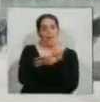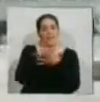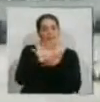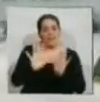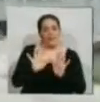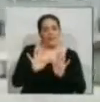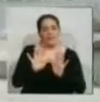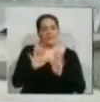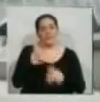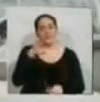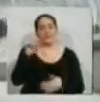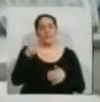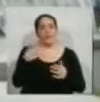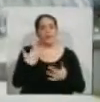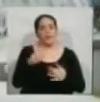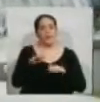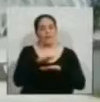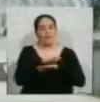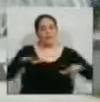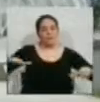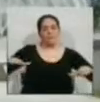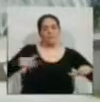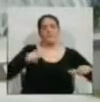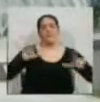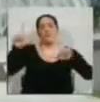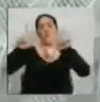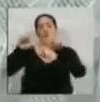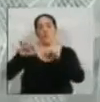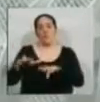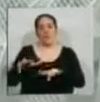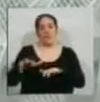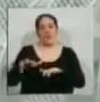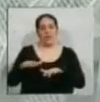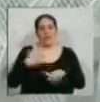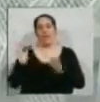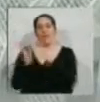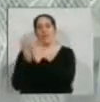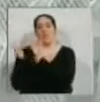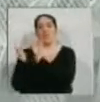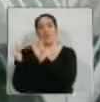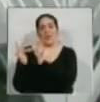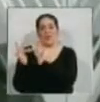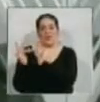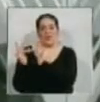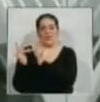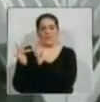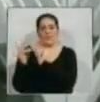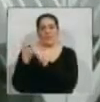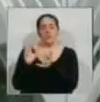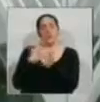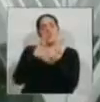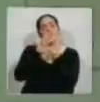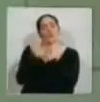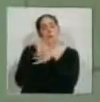solamente escritorios, computadoras y libros electrónicos. Nada más. Es un nuevo concepto.